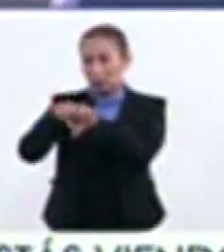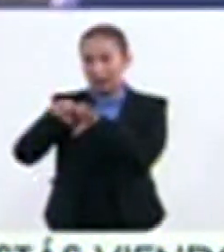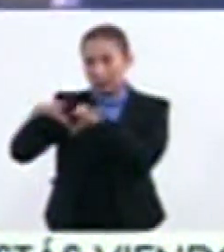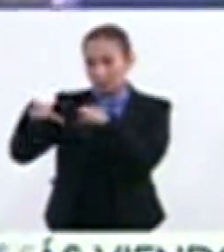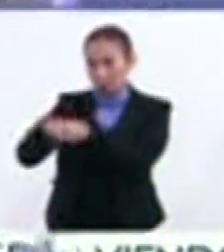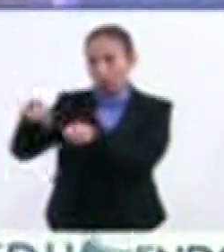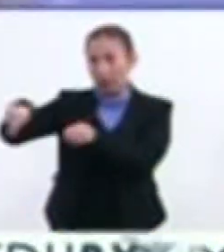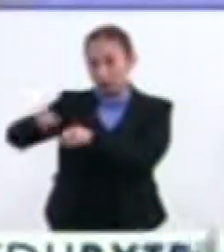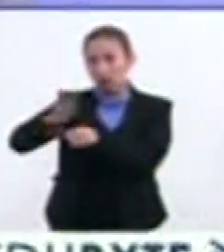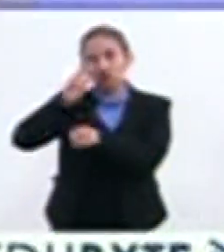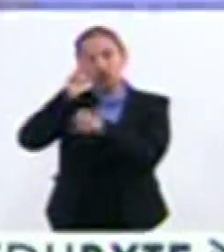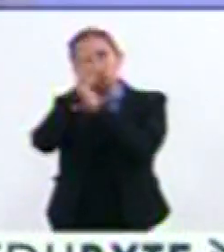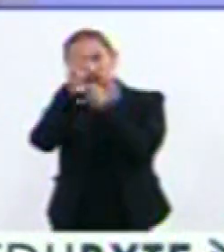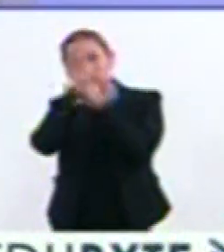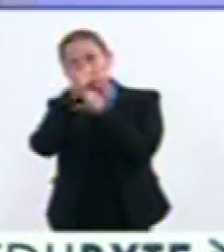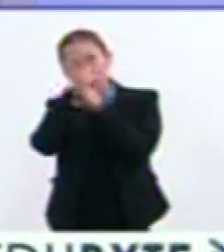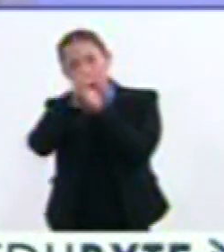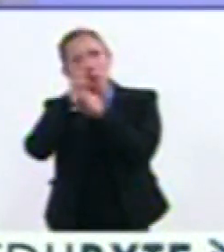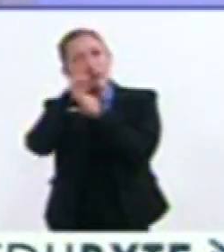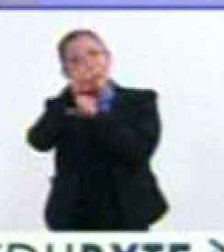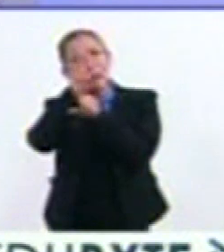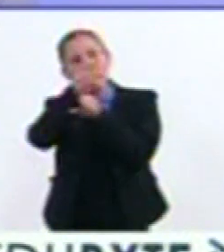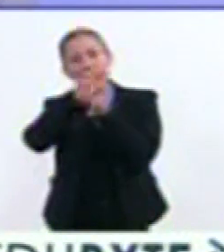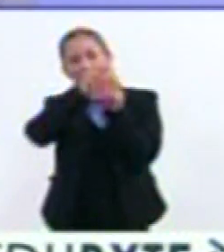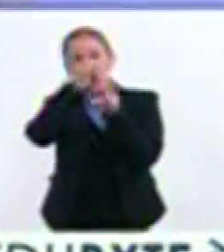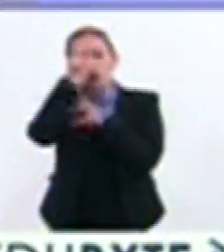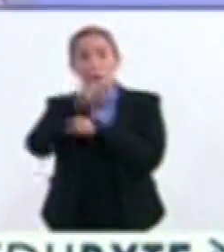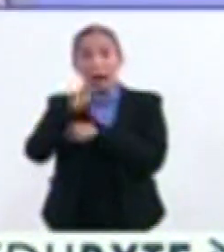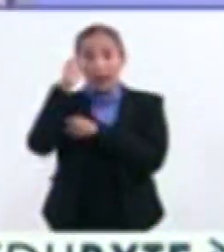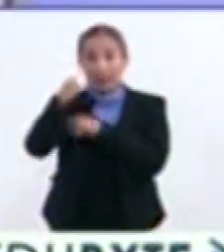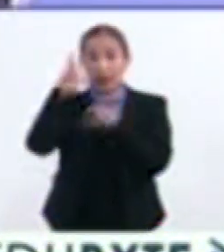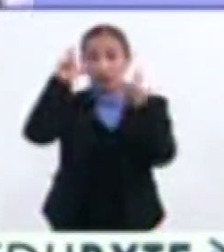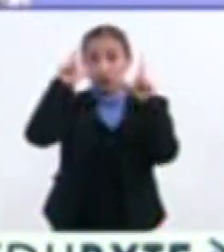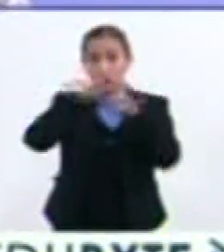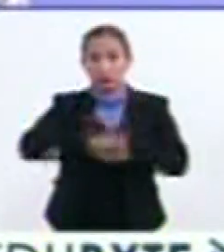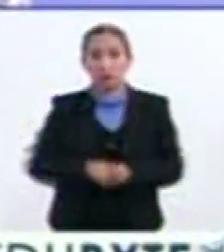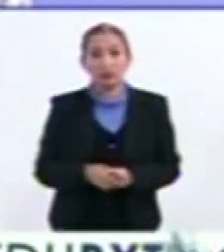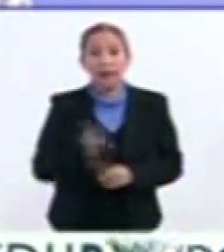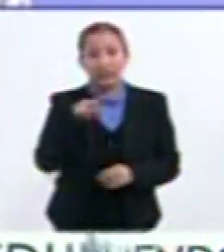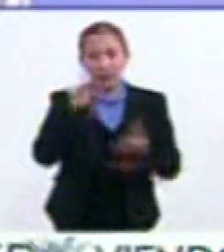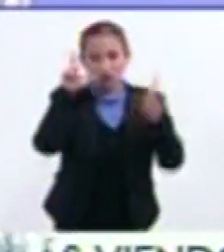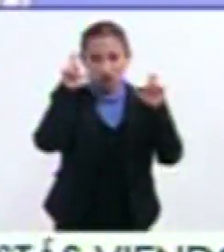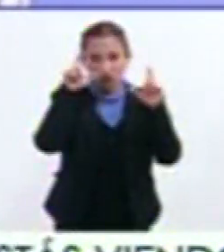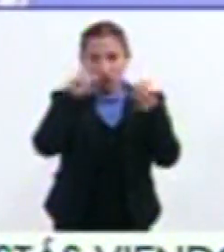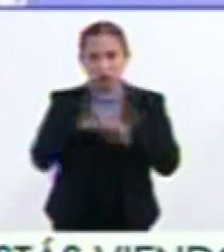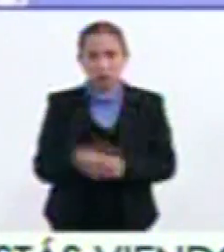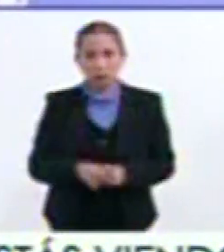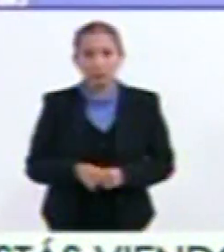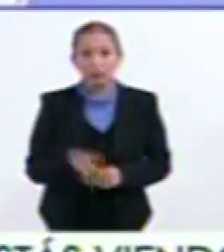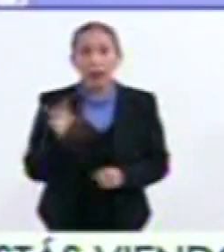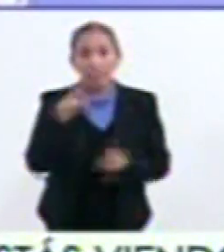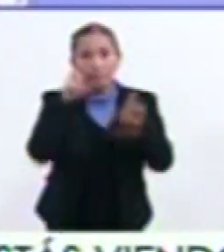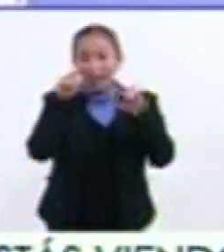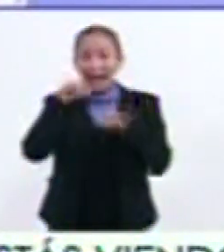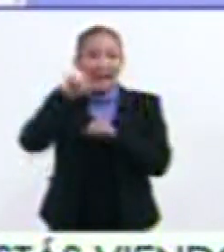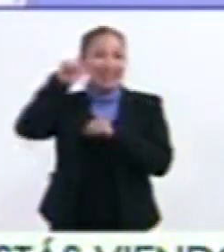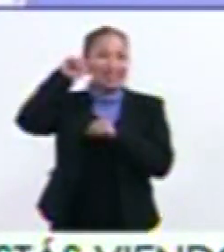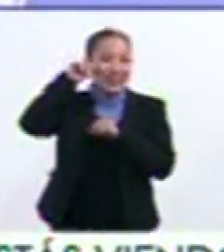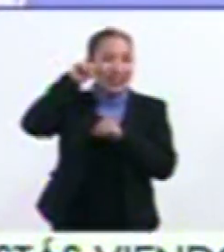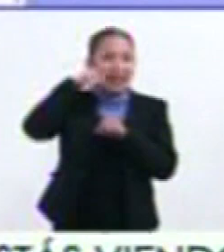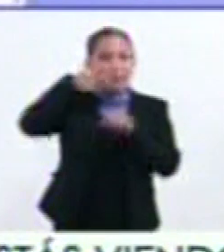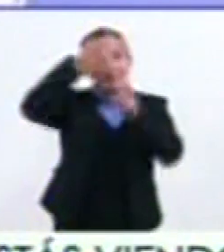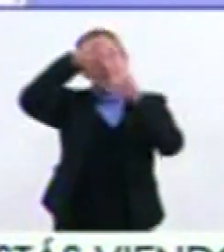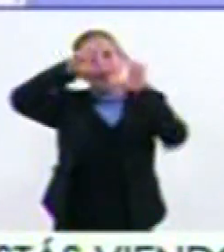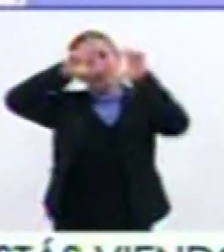Que son los que presentan las fotos que estamos viendo Estas son Con un telescopio Sí, estas son las fotografías Que se tomaron ayer en una